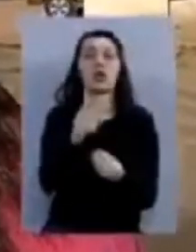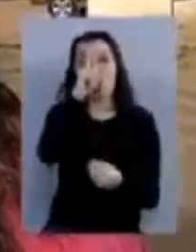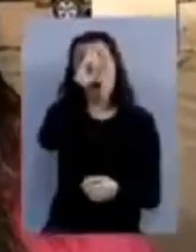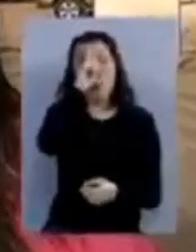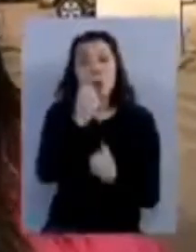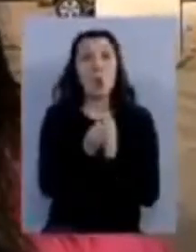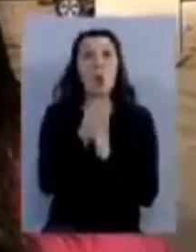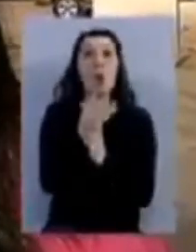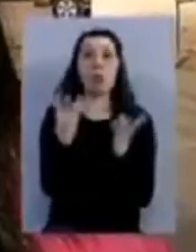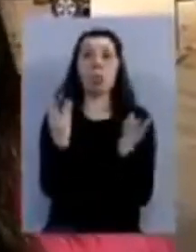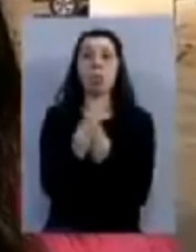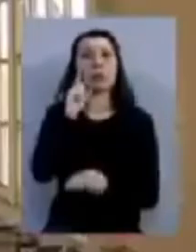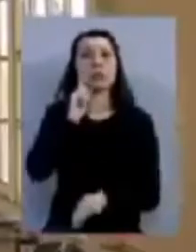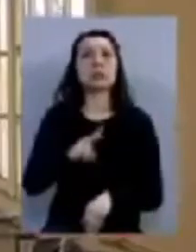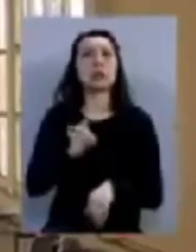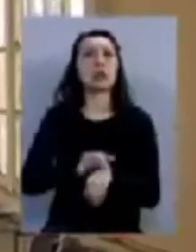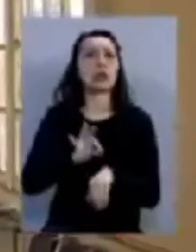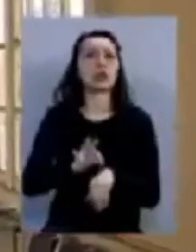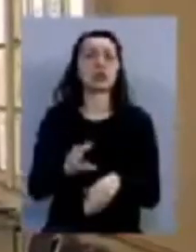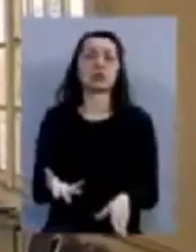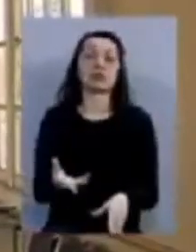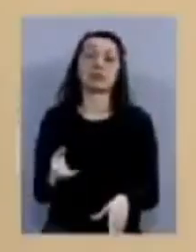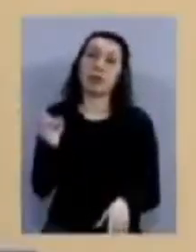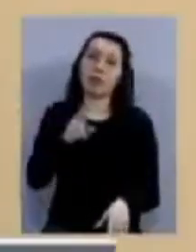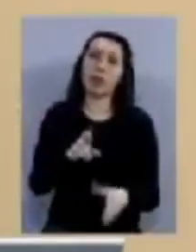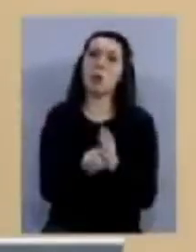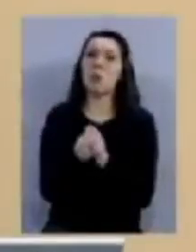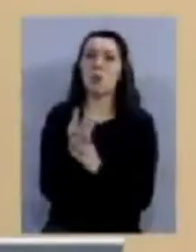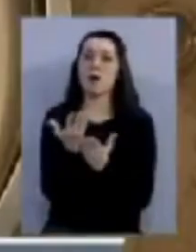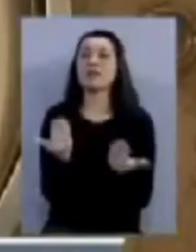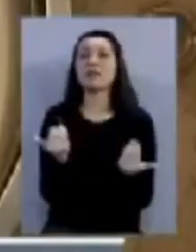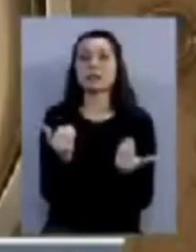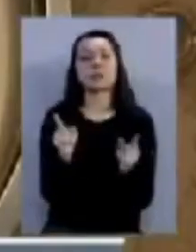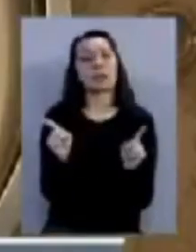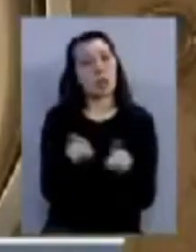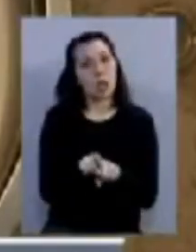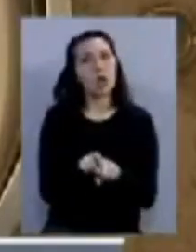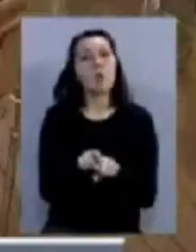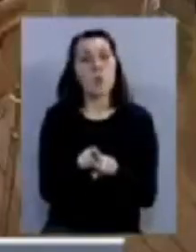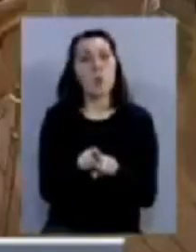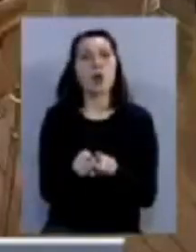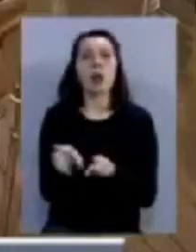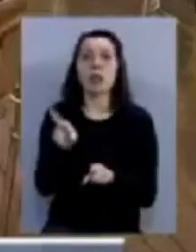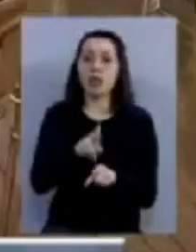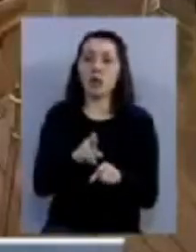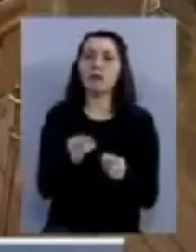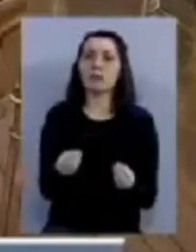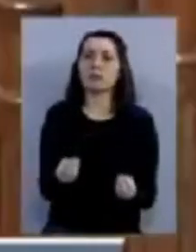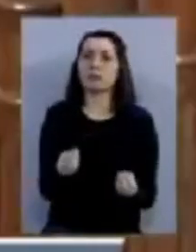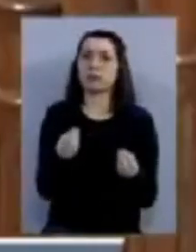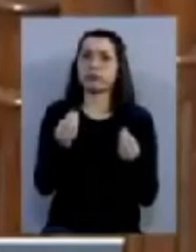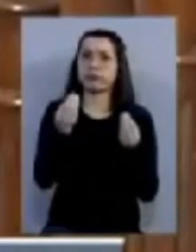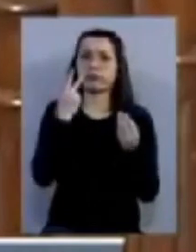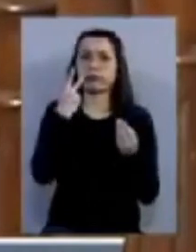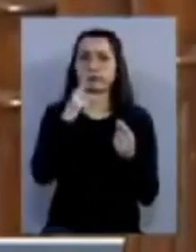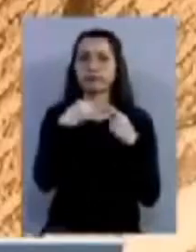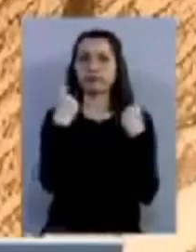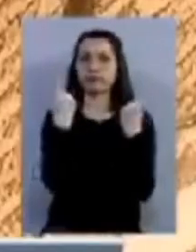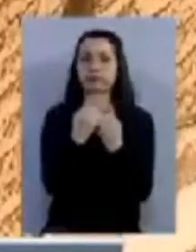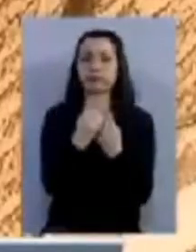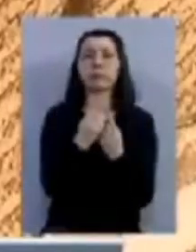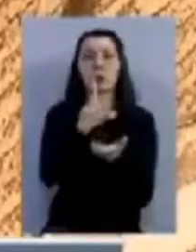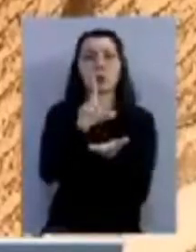hospital nuevo y no hubiera doctores. Una renovación necesaria, igual que una revaloración de sus rincones,